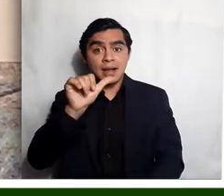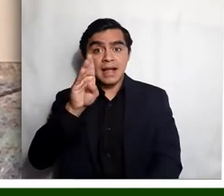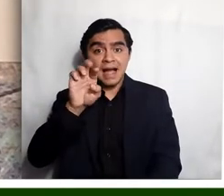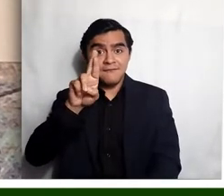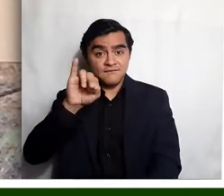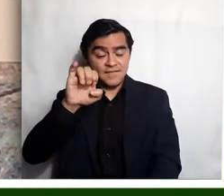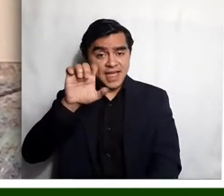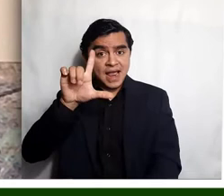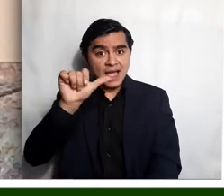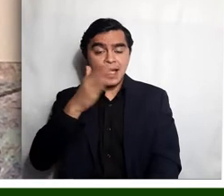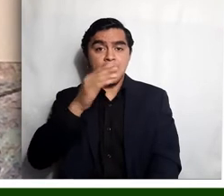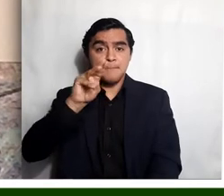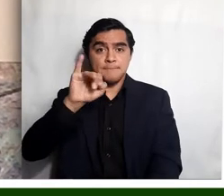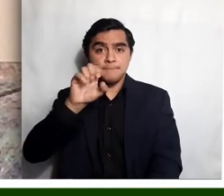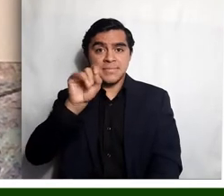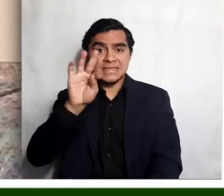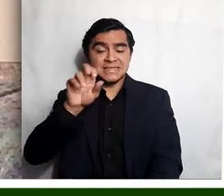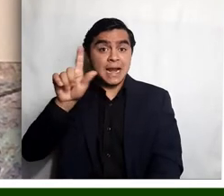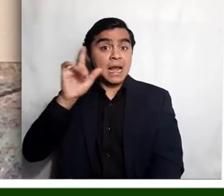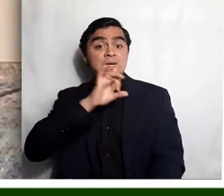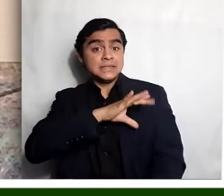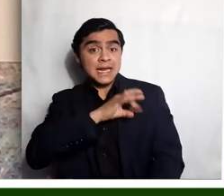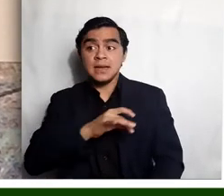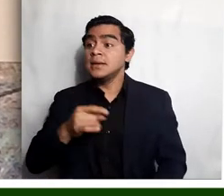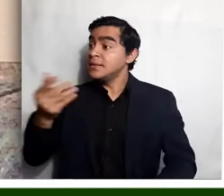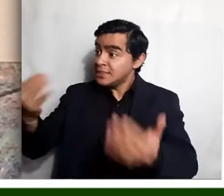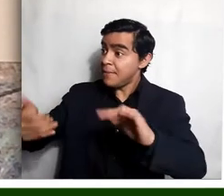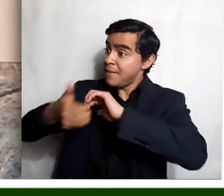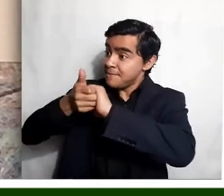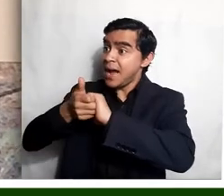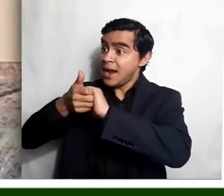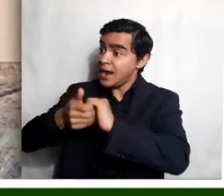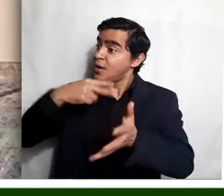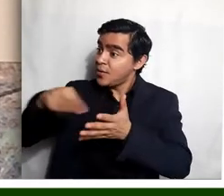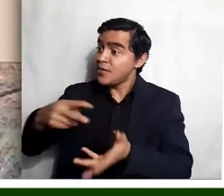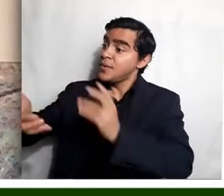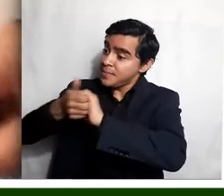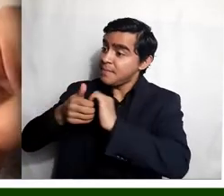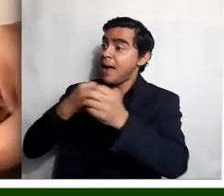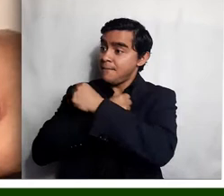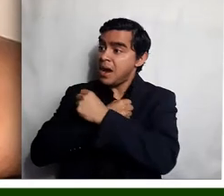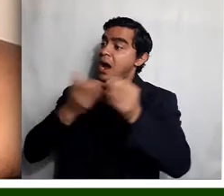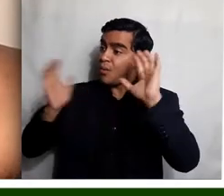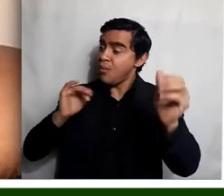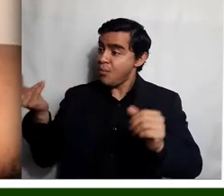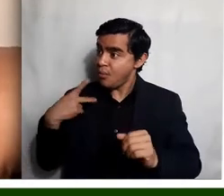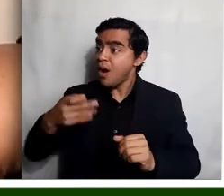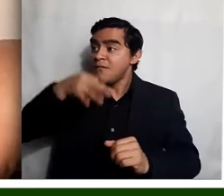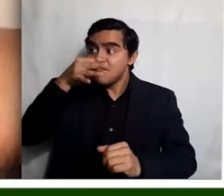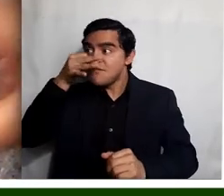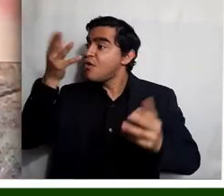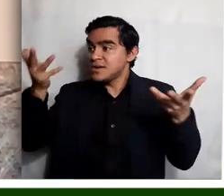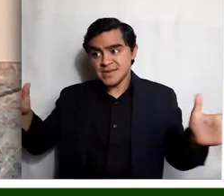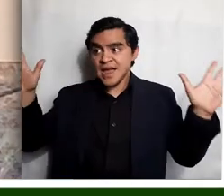dame la mano y danzaremos, dame la mano y me amarás, como una flor seremos, como una flor y nada más.